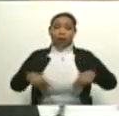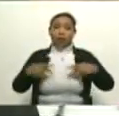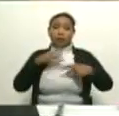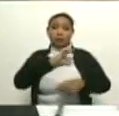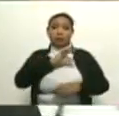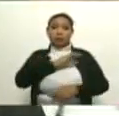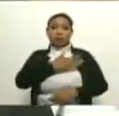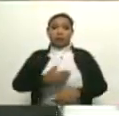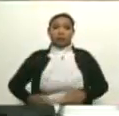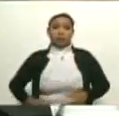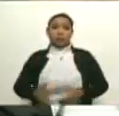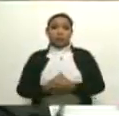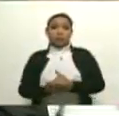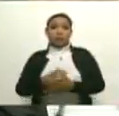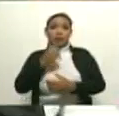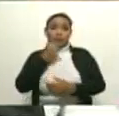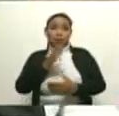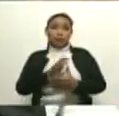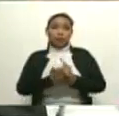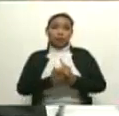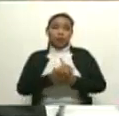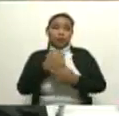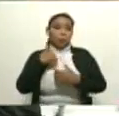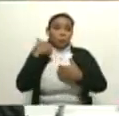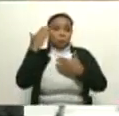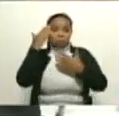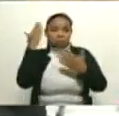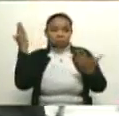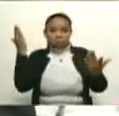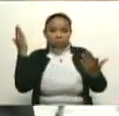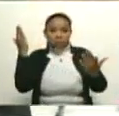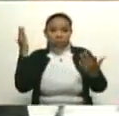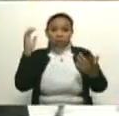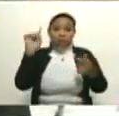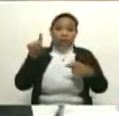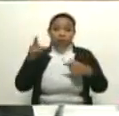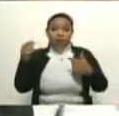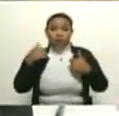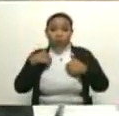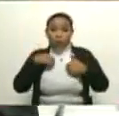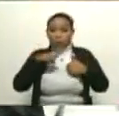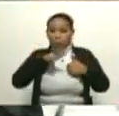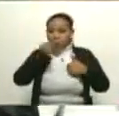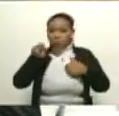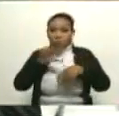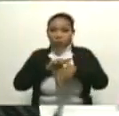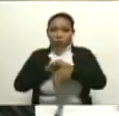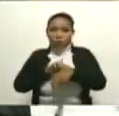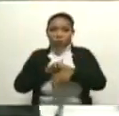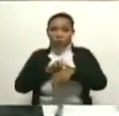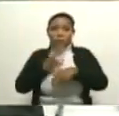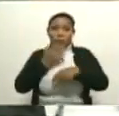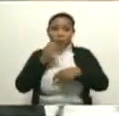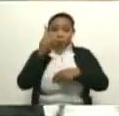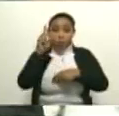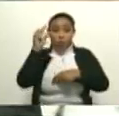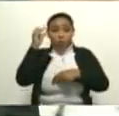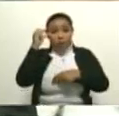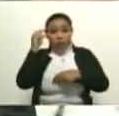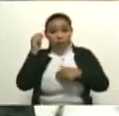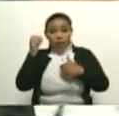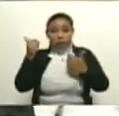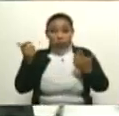Sí. Este... Yo no sé si es así, le estaba preguntando al doctor, que apenas uno tenga un diagnóstico